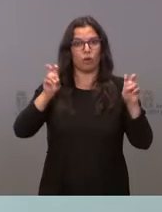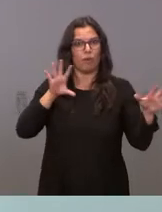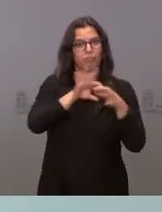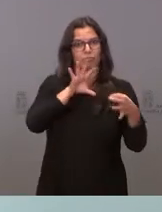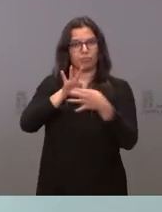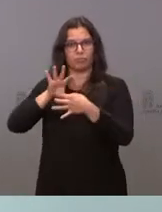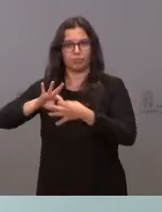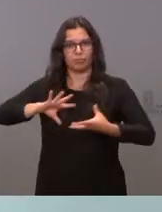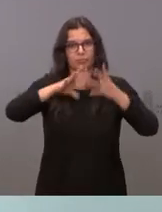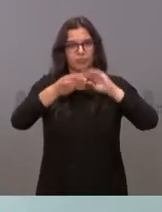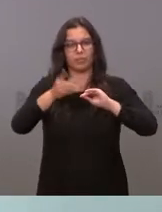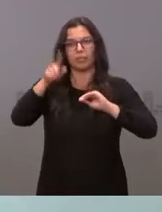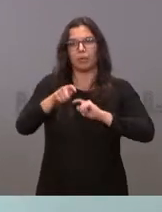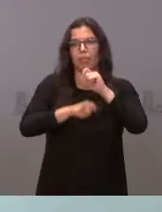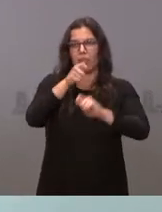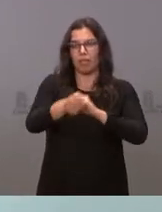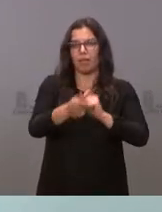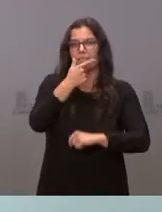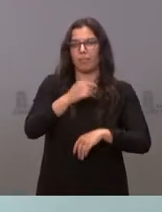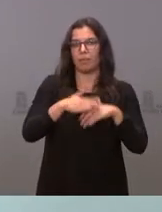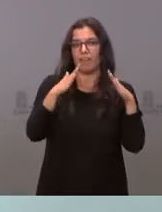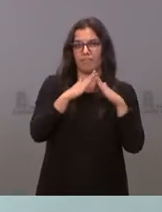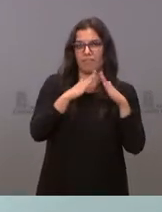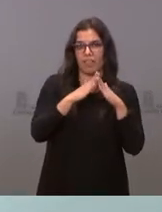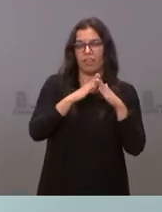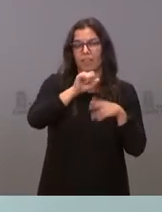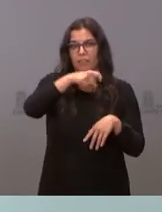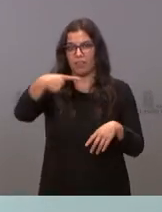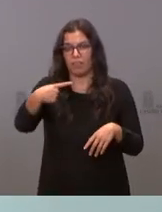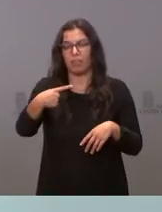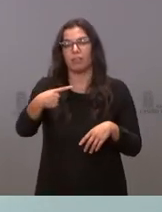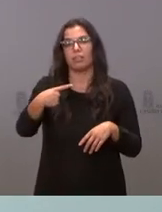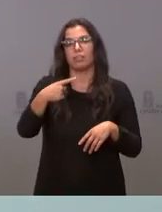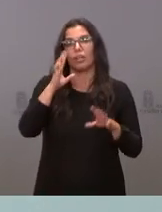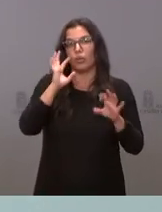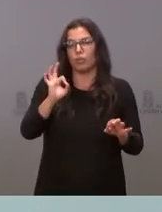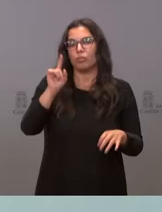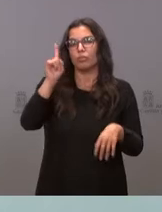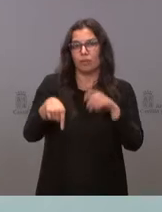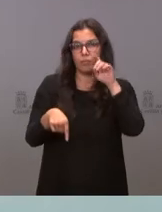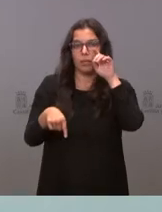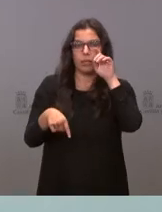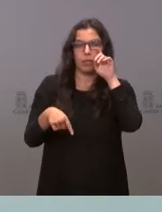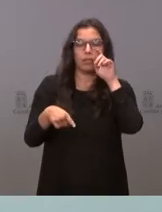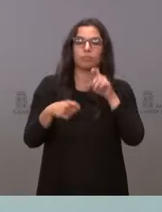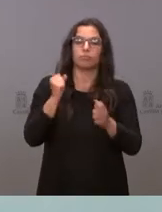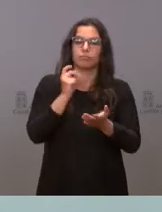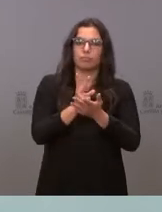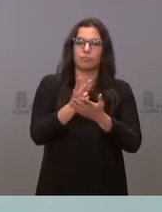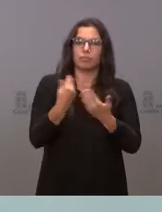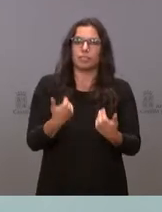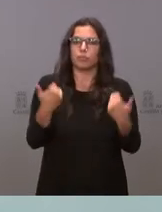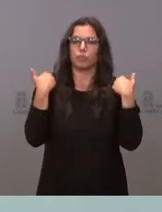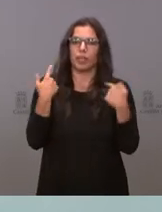facilidades en la vivienda. Y, por supuesto, que apostemos por la corresponsabilidad, la